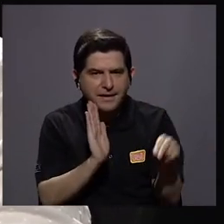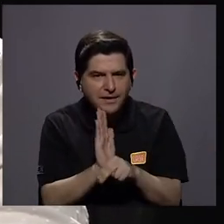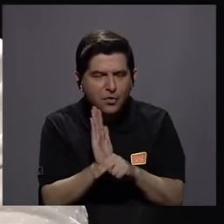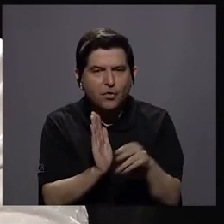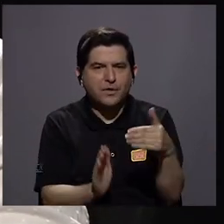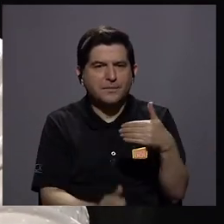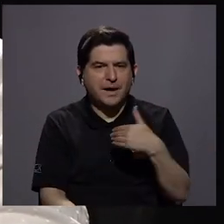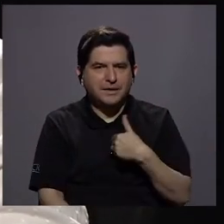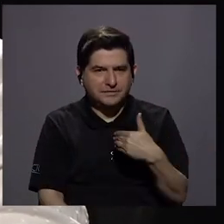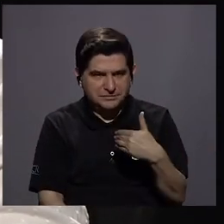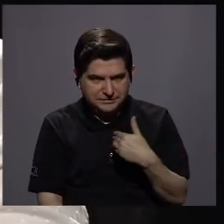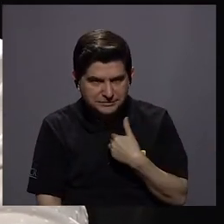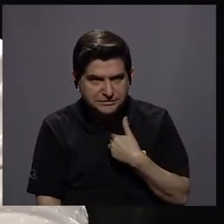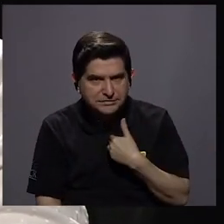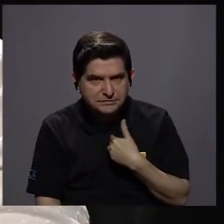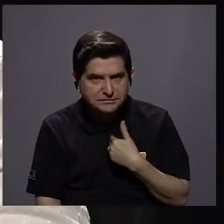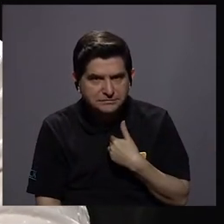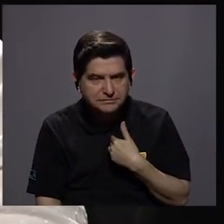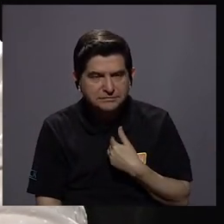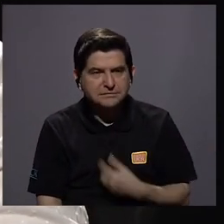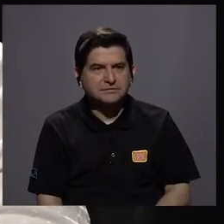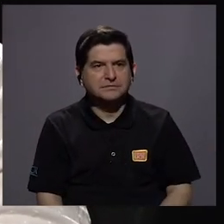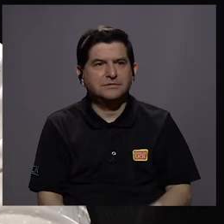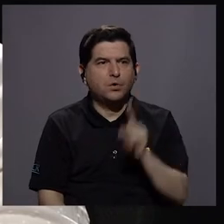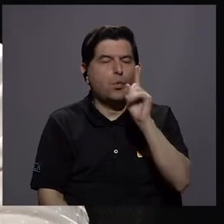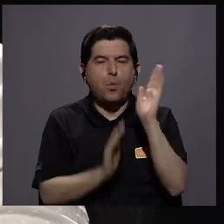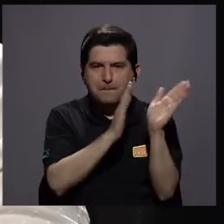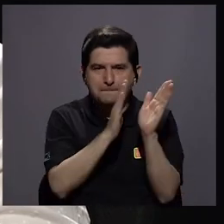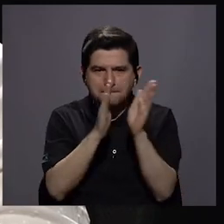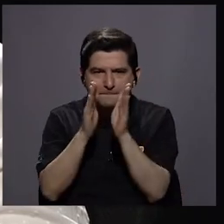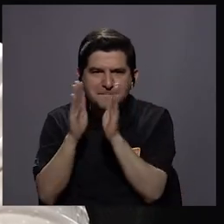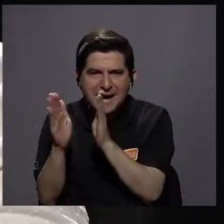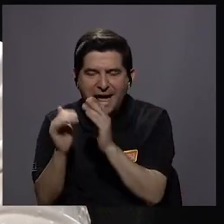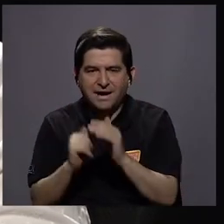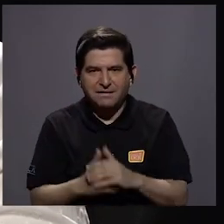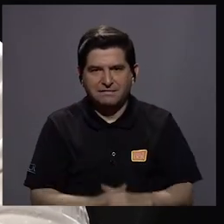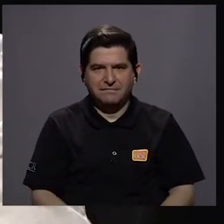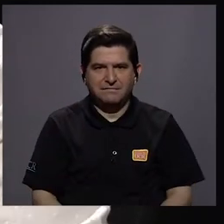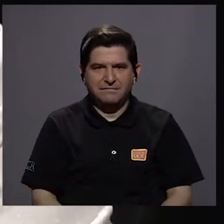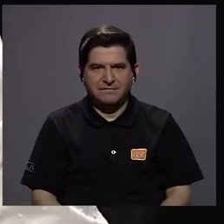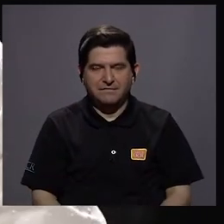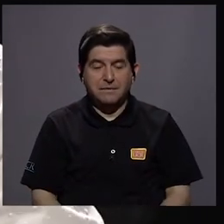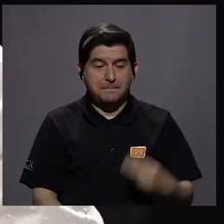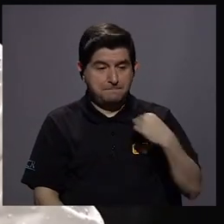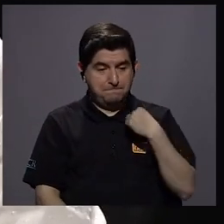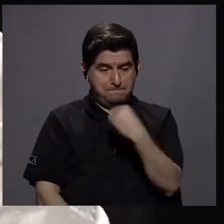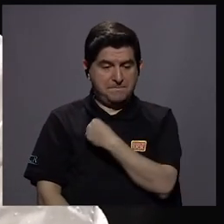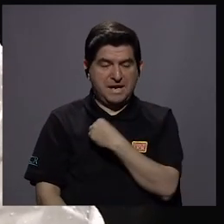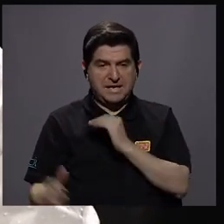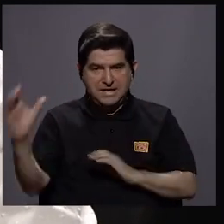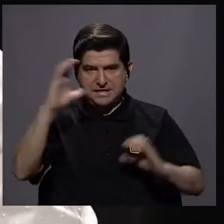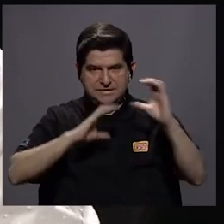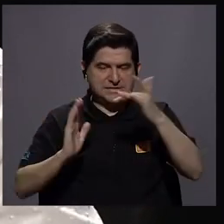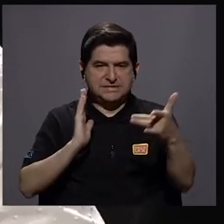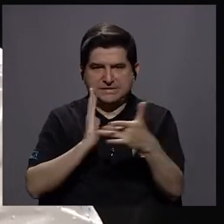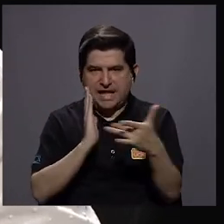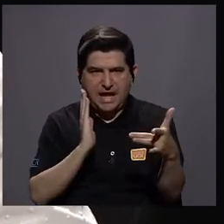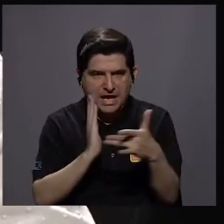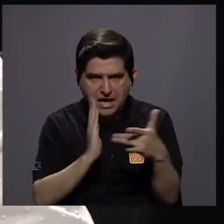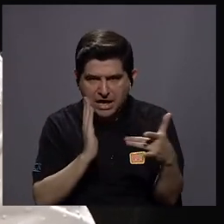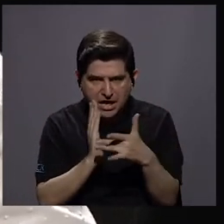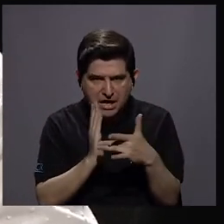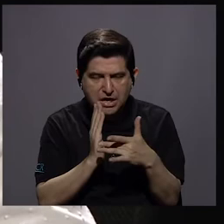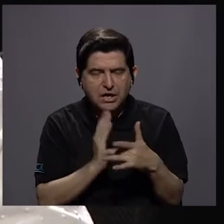hay un plan que salió, que lo sacó el Ministerio de Ciencia y Tecnología en